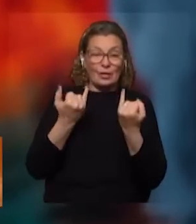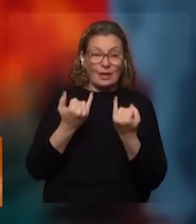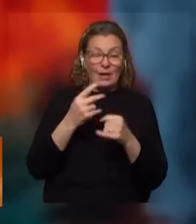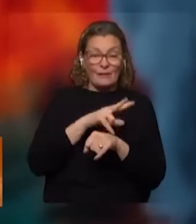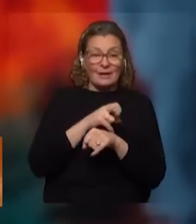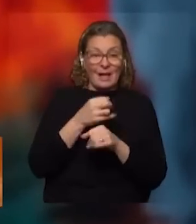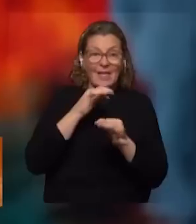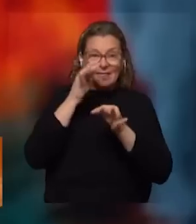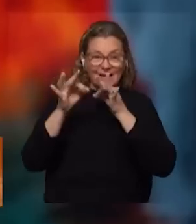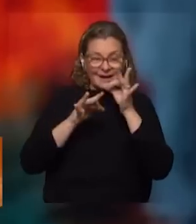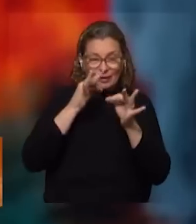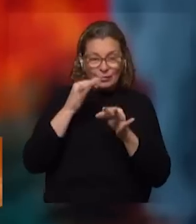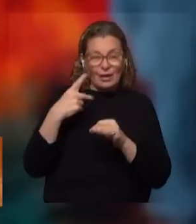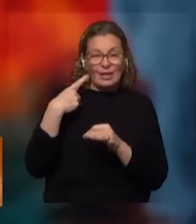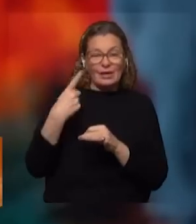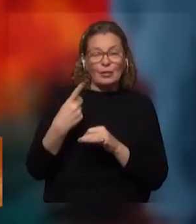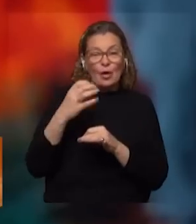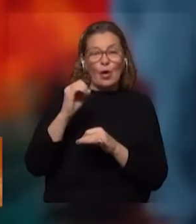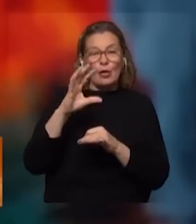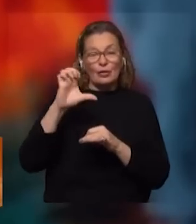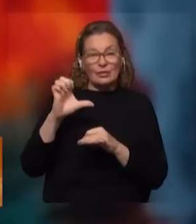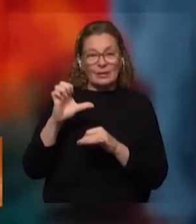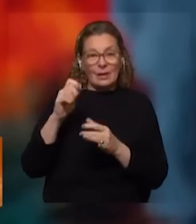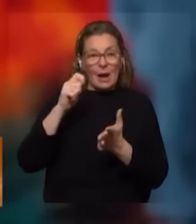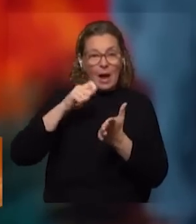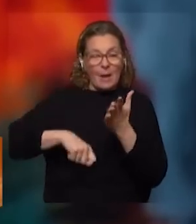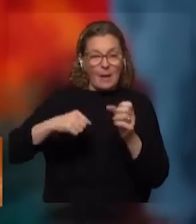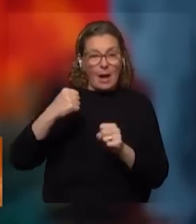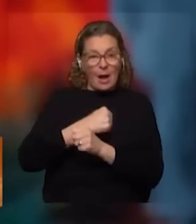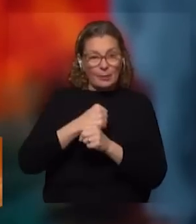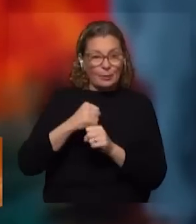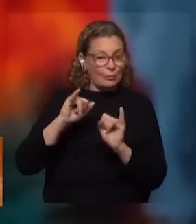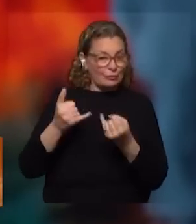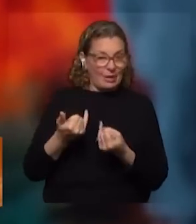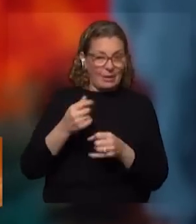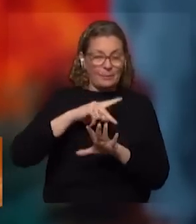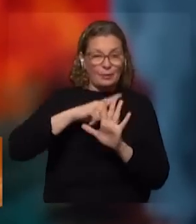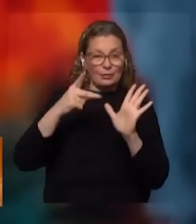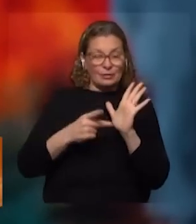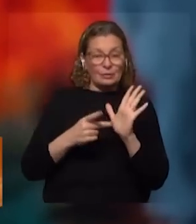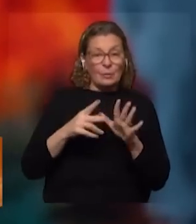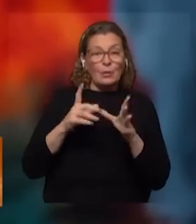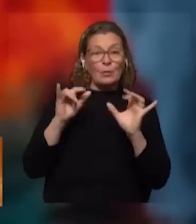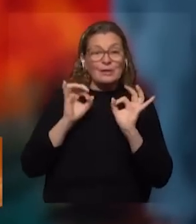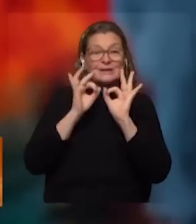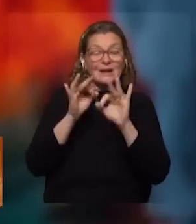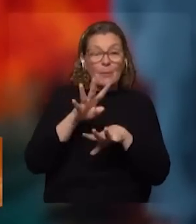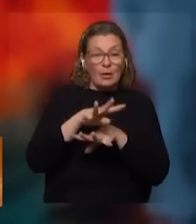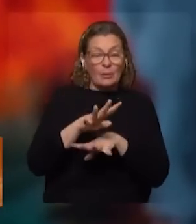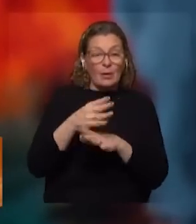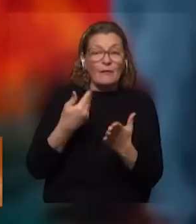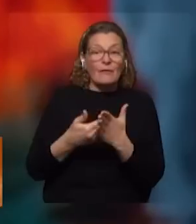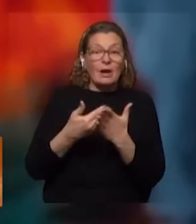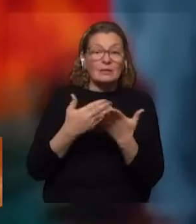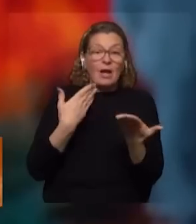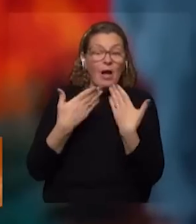nos tomaba declaración, el directorio de OCE se reunió y de forma expresa aprobó el proyecto Neptuno. Pero bueno, ¿cómo llegamos a la movilización? Frente a la falta de diálogo en transingencia